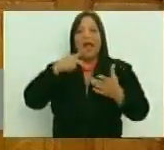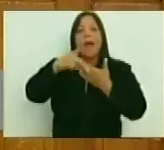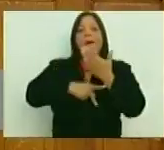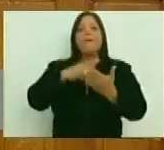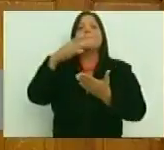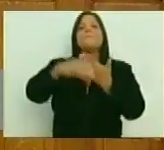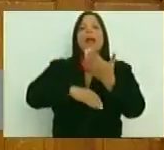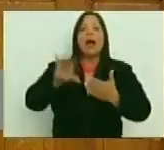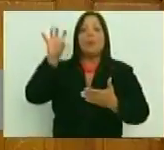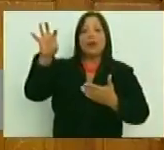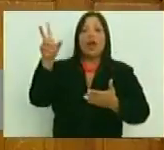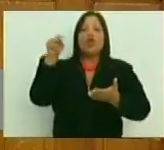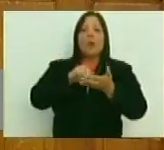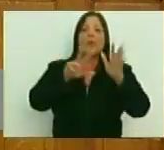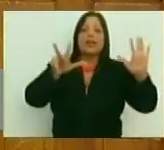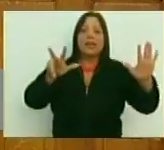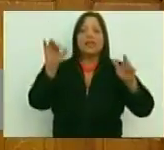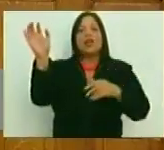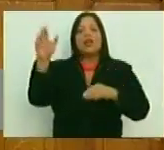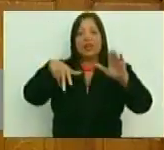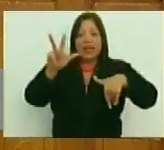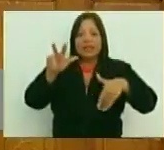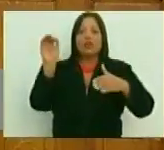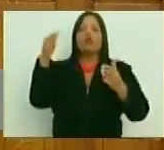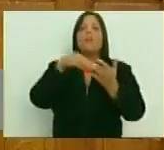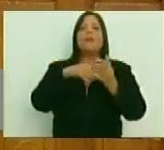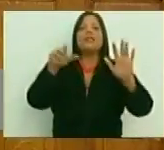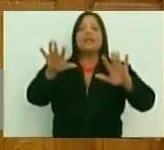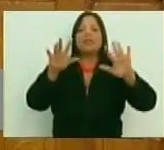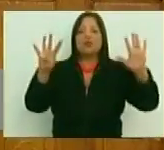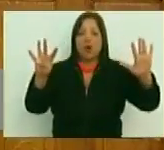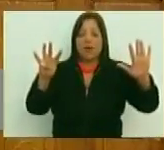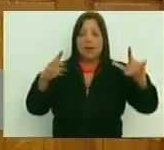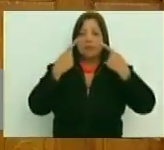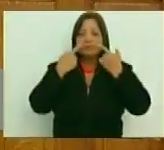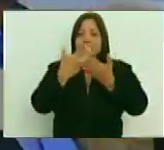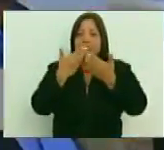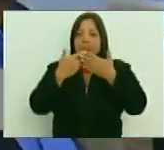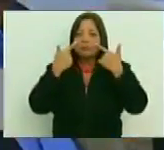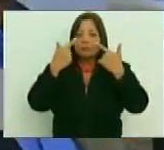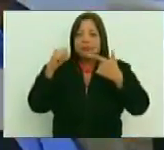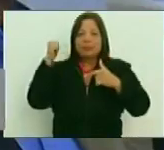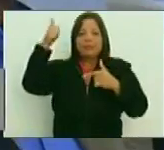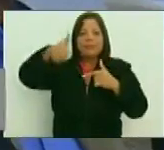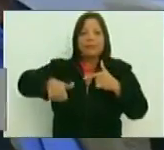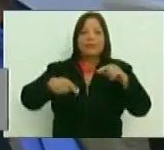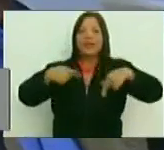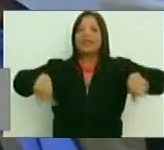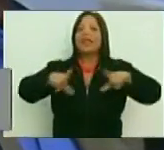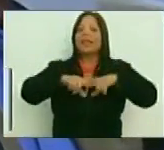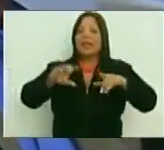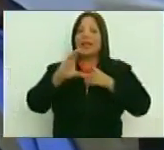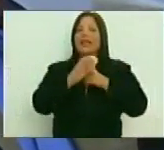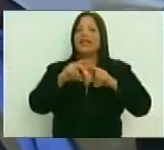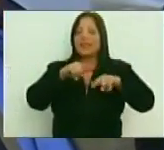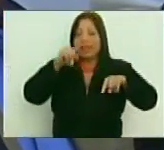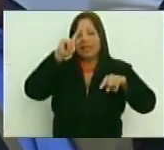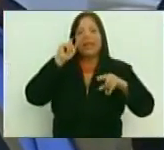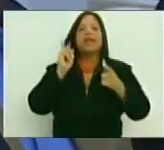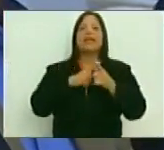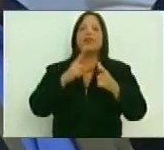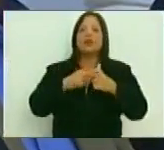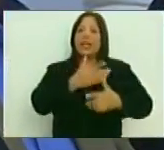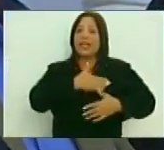de la Patria 2013-2019, que no debemos dejar de observar desde ese territorio cultural. Por ello,